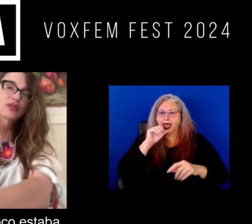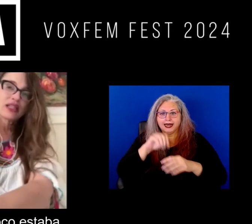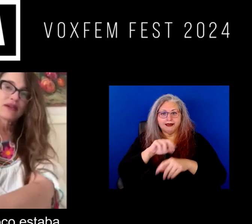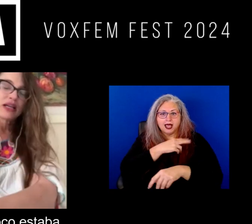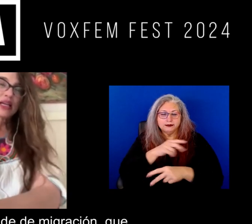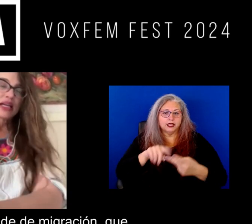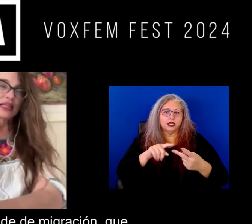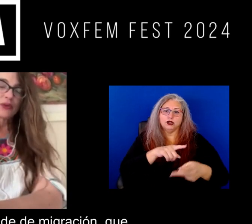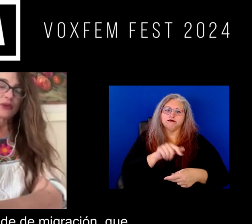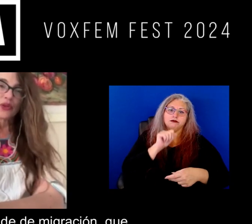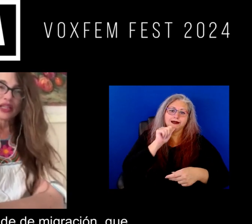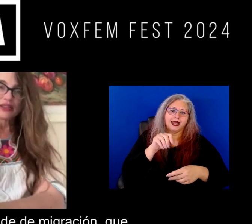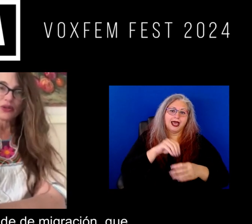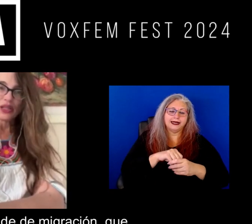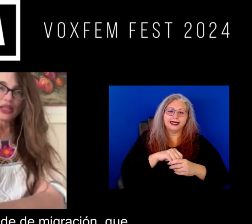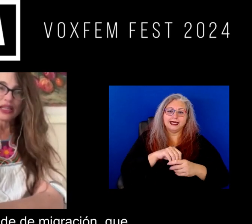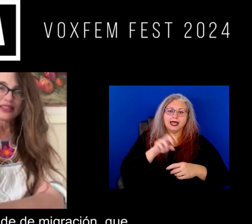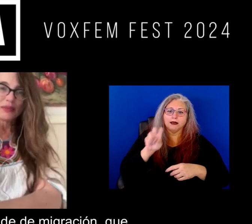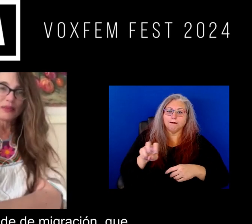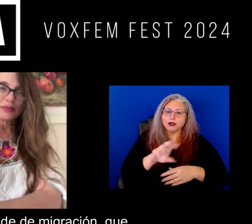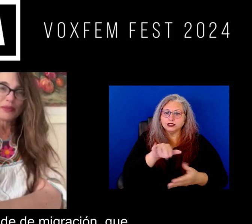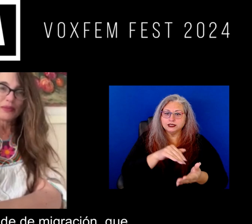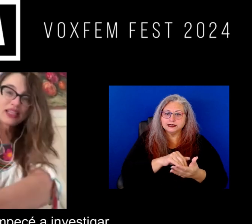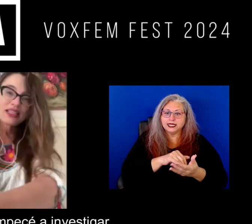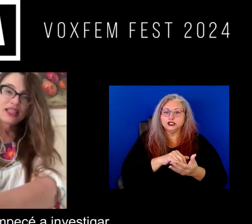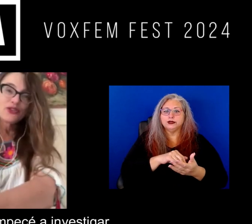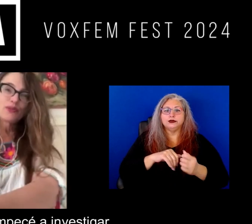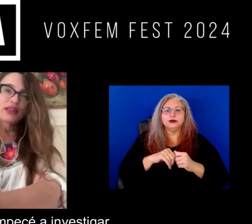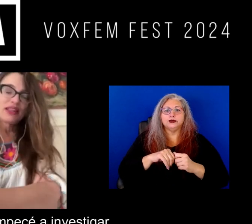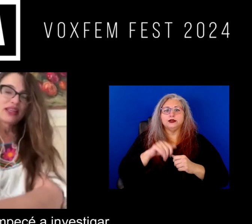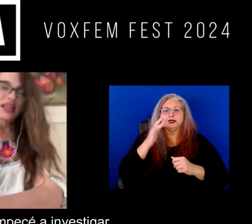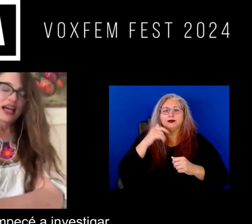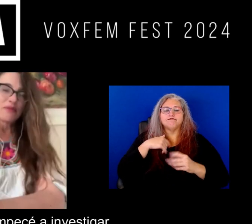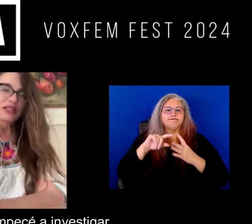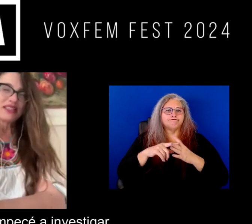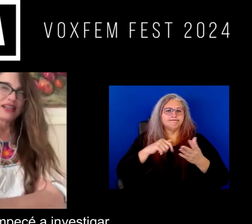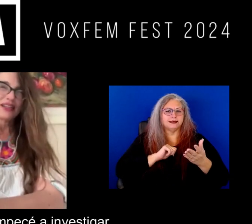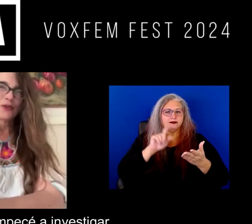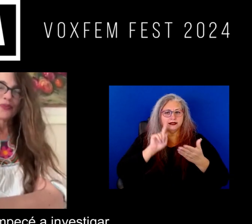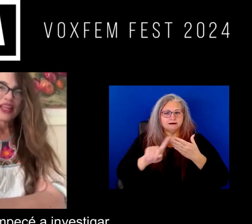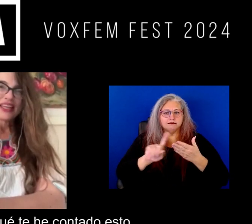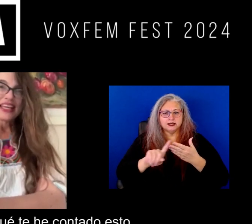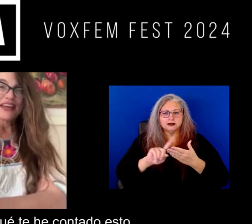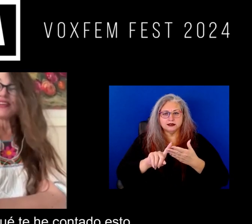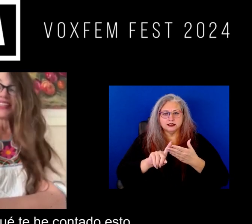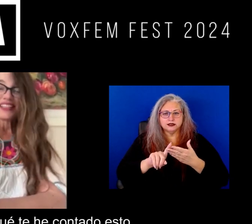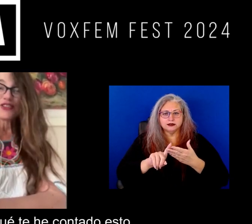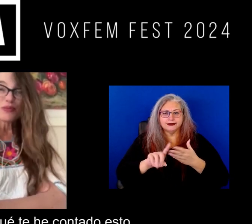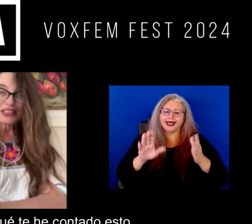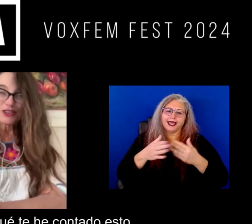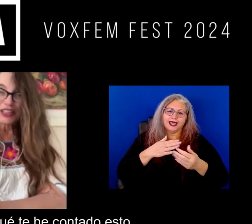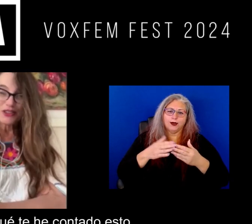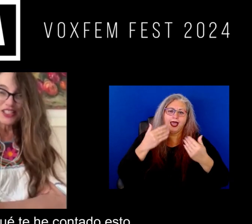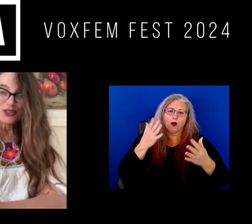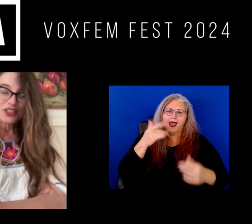tampoco estaba en ningún centro de migración ¿no? que es lo que yo empecé a investigar ¿no? en fin no